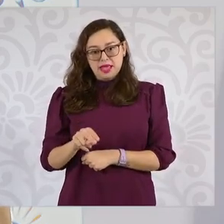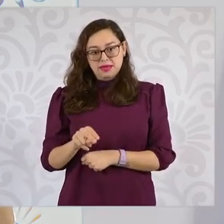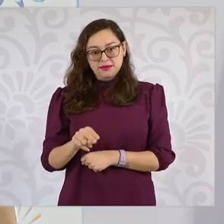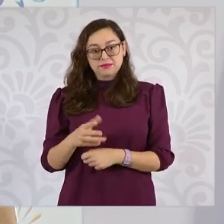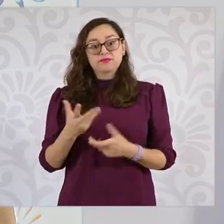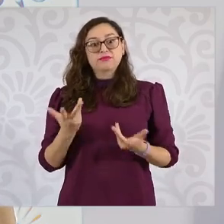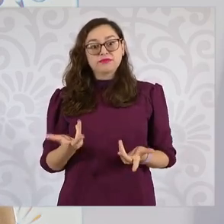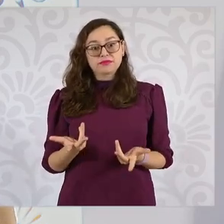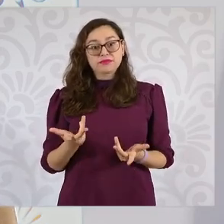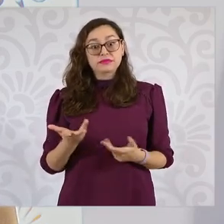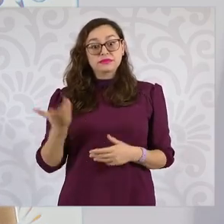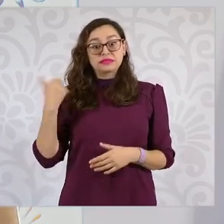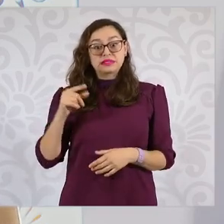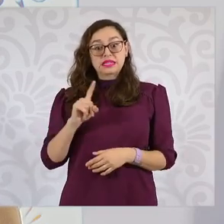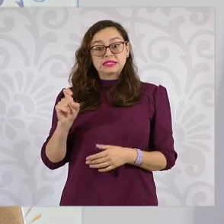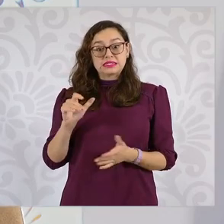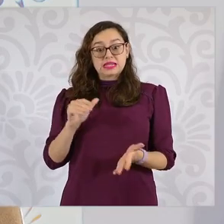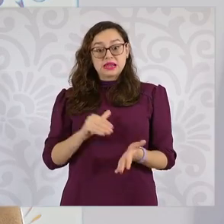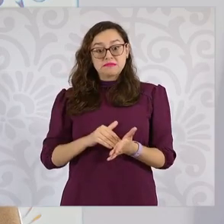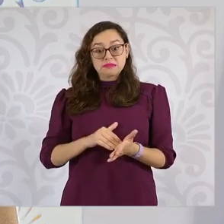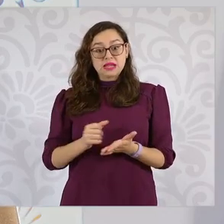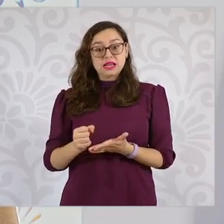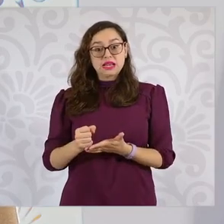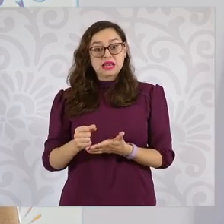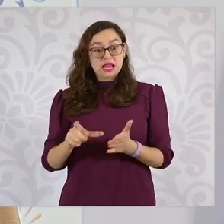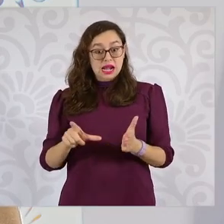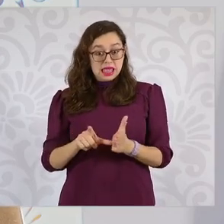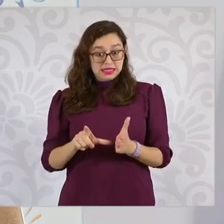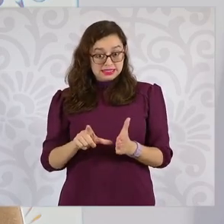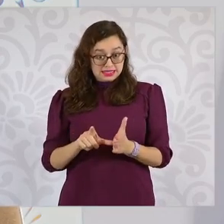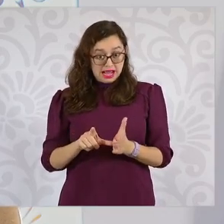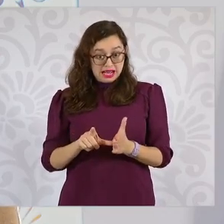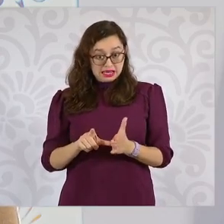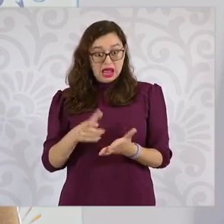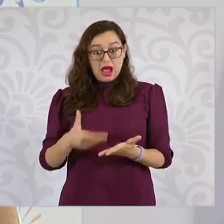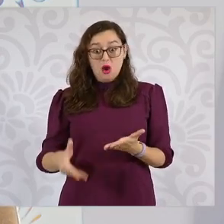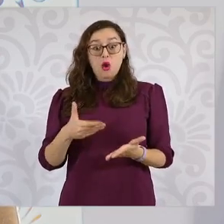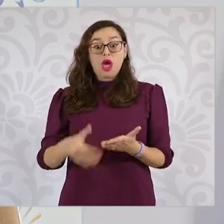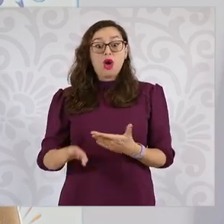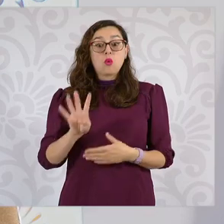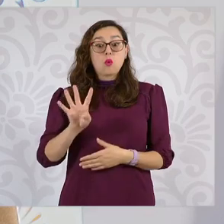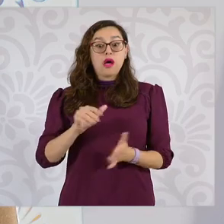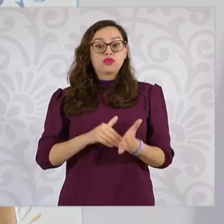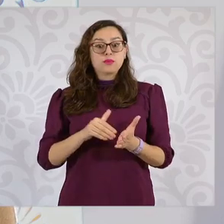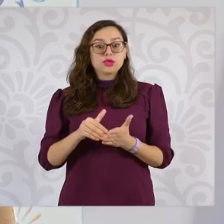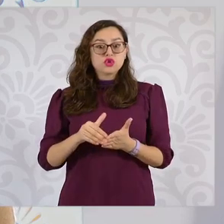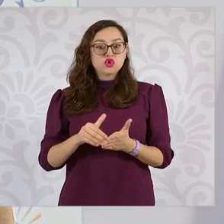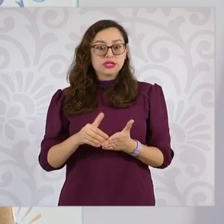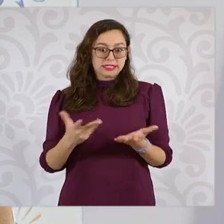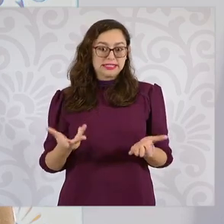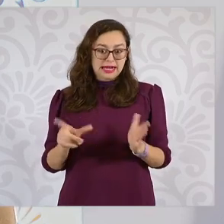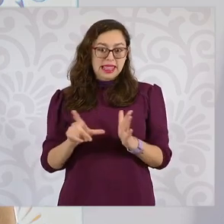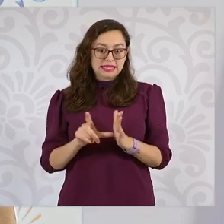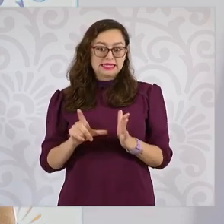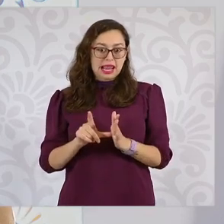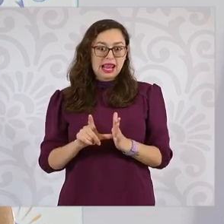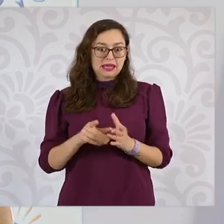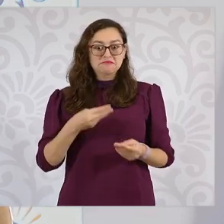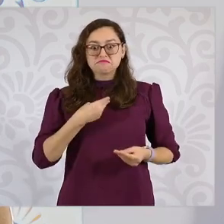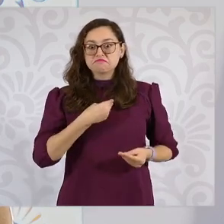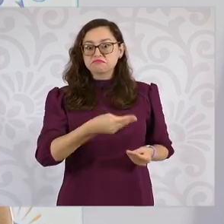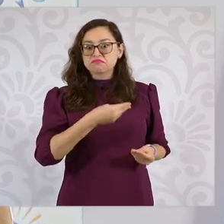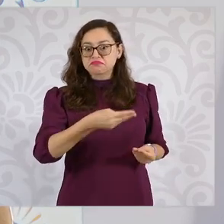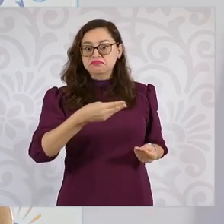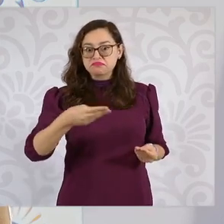se hacían 100 mil credenciales al año, hoy estamos ya estamos llegando a cuatro millones de personas que tienen ya